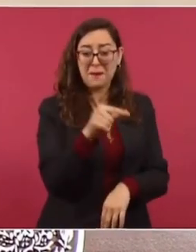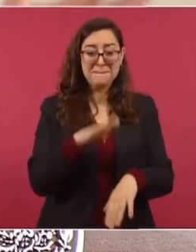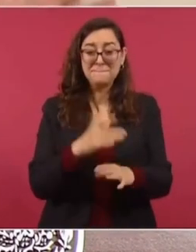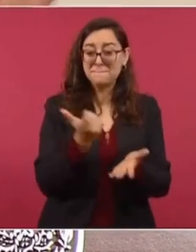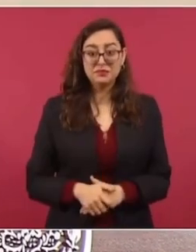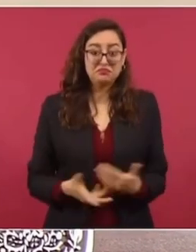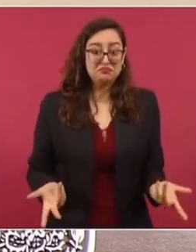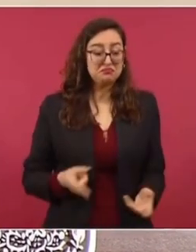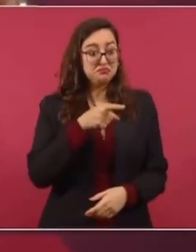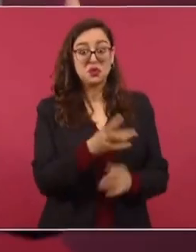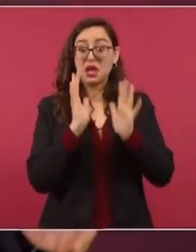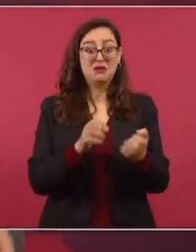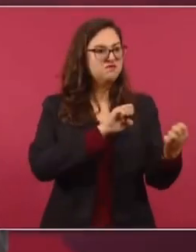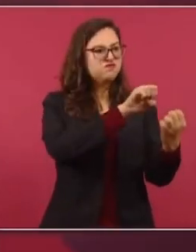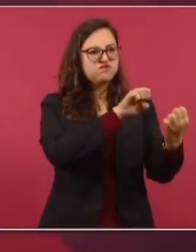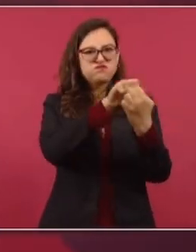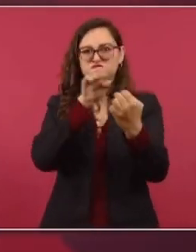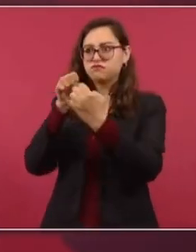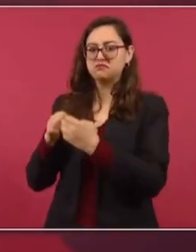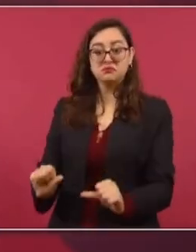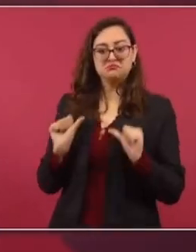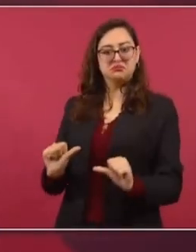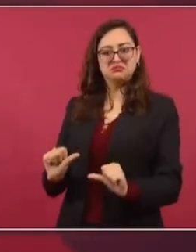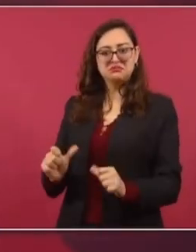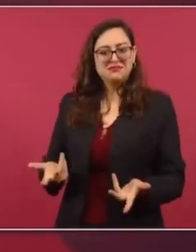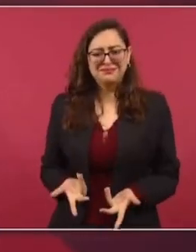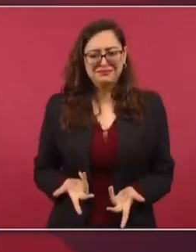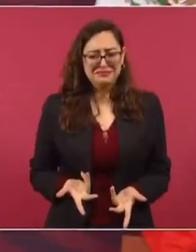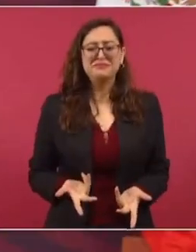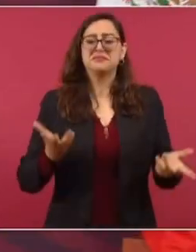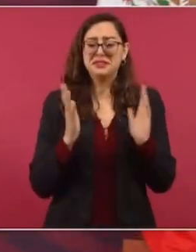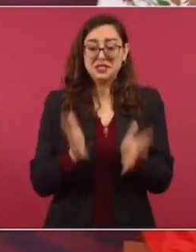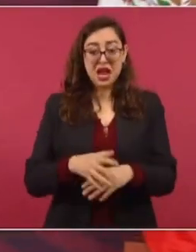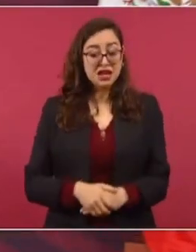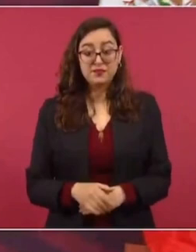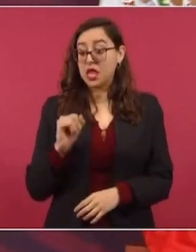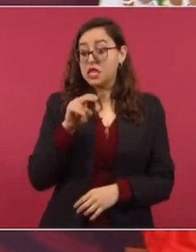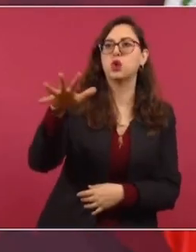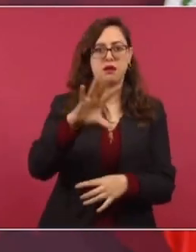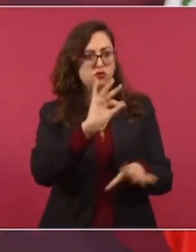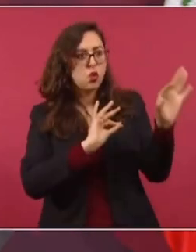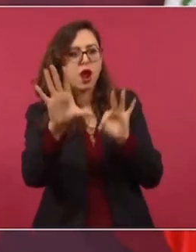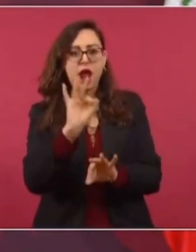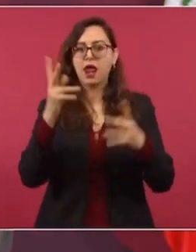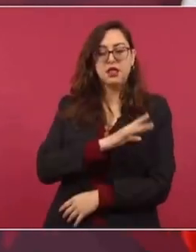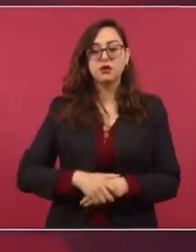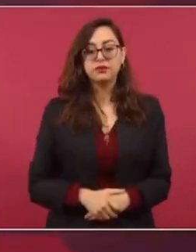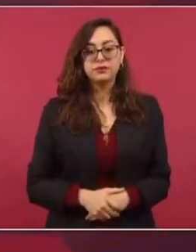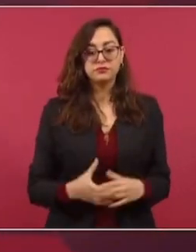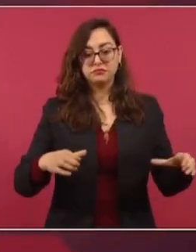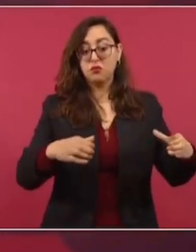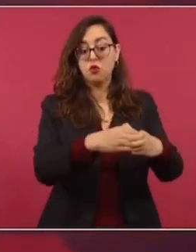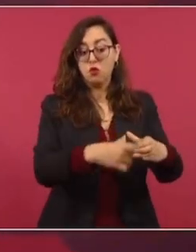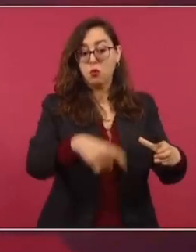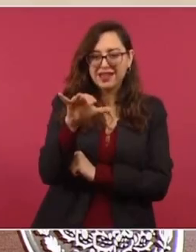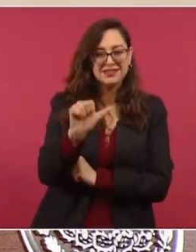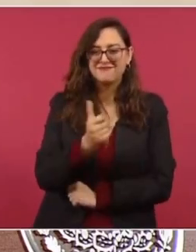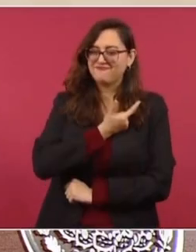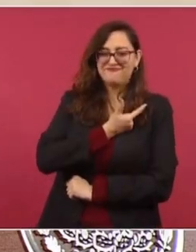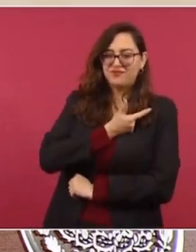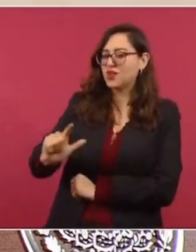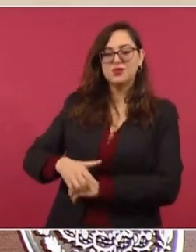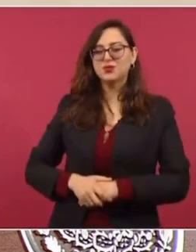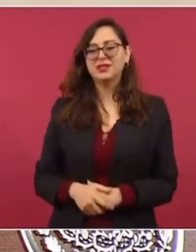porque engañaron a muchos con la consigna de que el INE no se toca. Nos ganaron. No son demócratas,